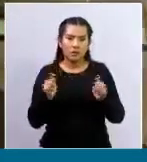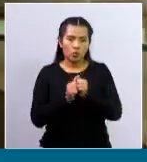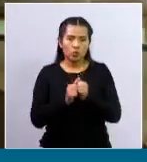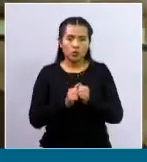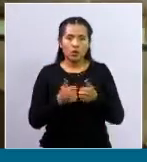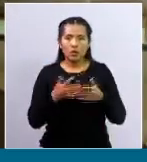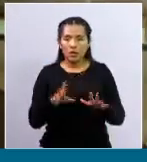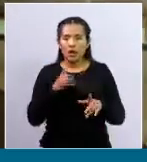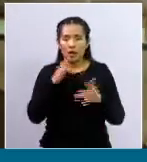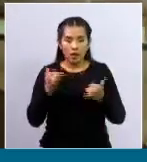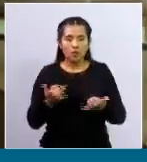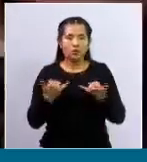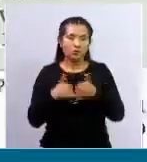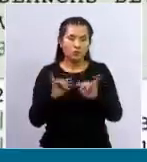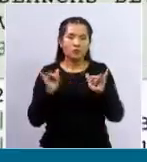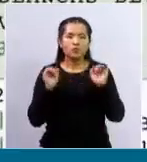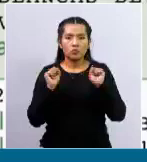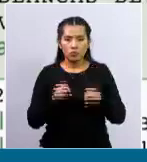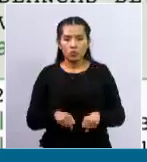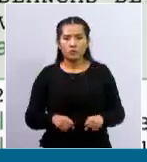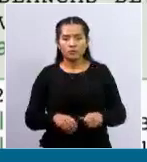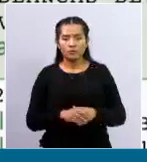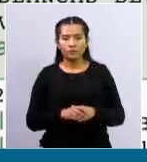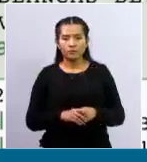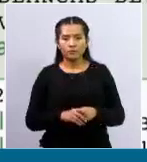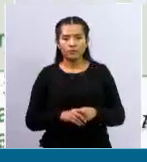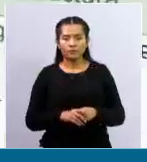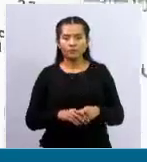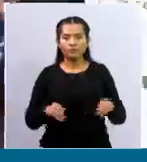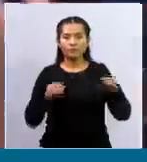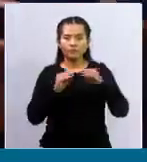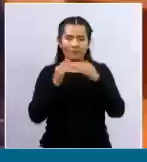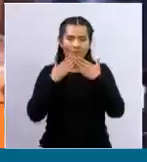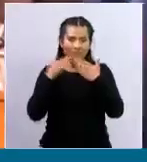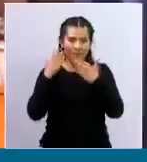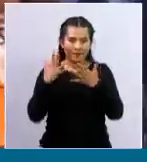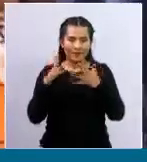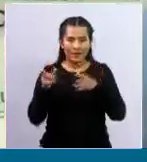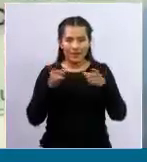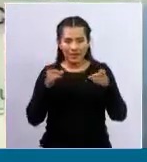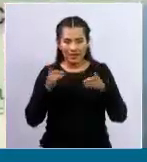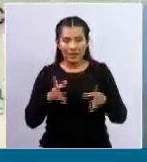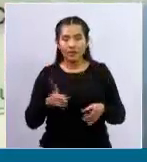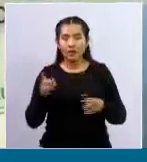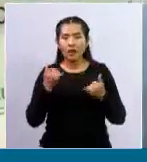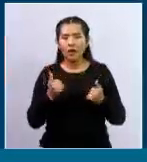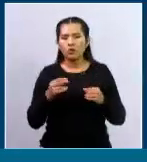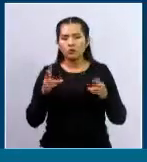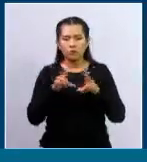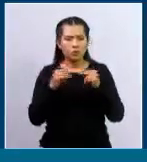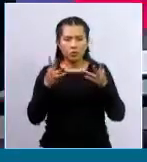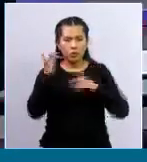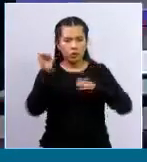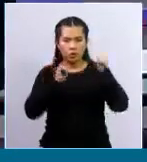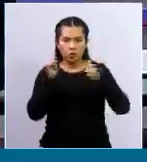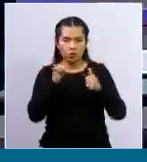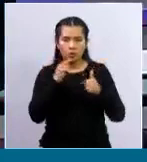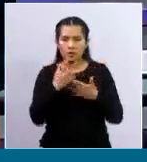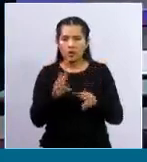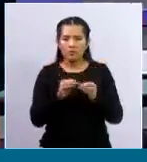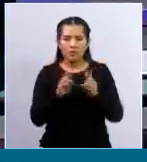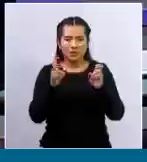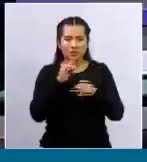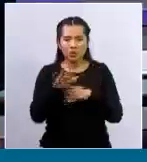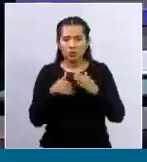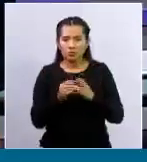seguir haciendo. Bien, gerente, indudablemente es un tema muy importante